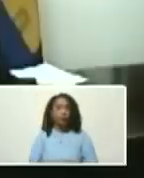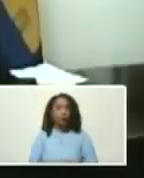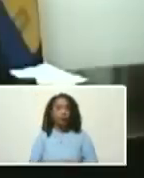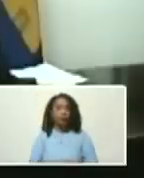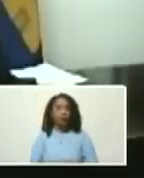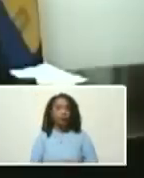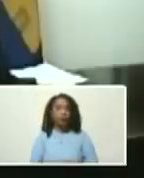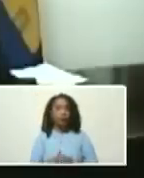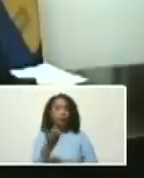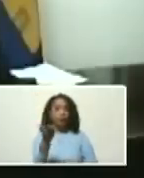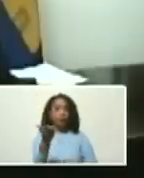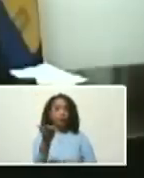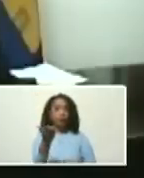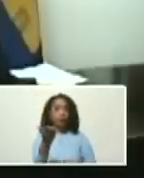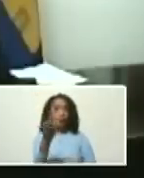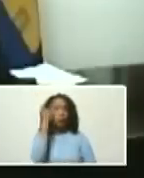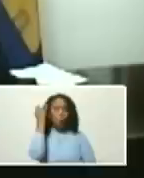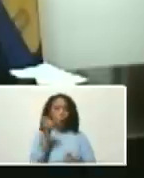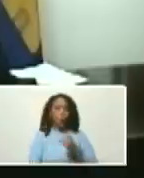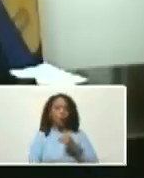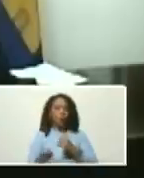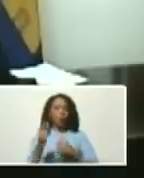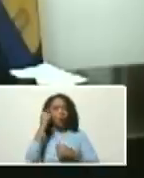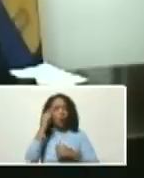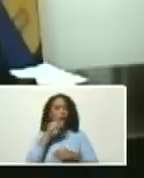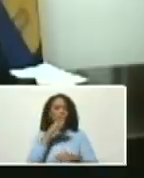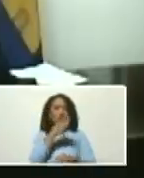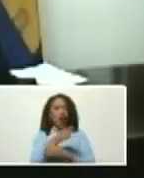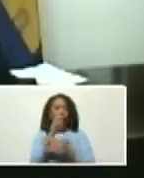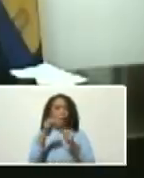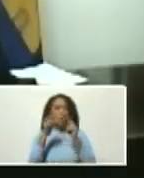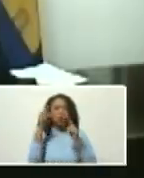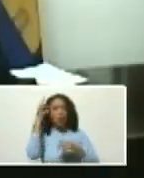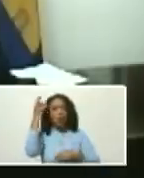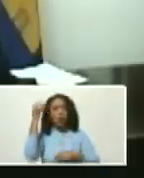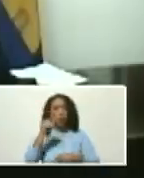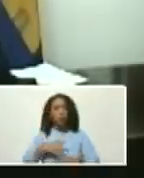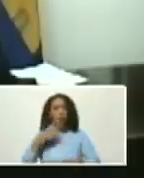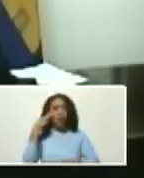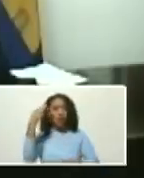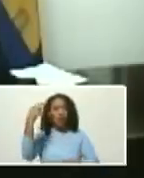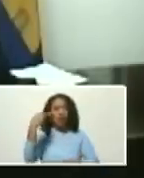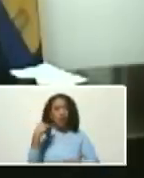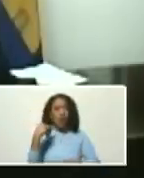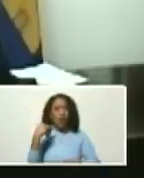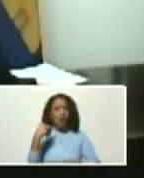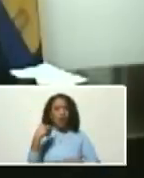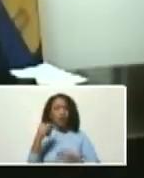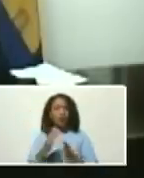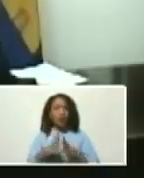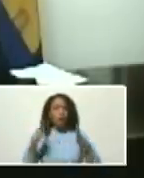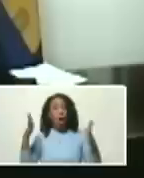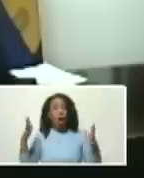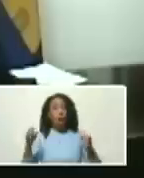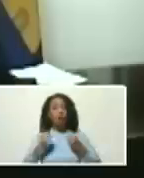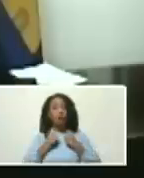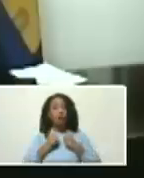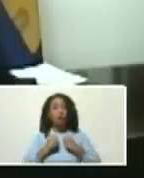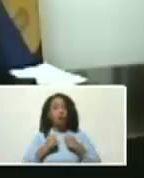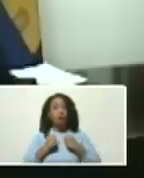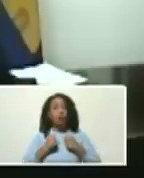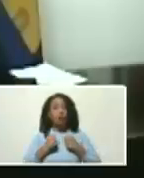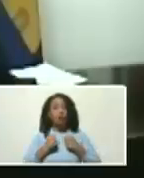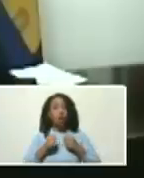usted en la última vez que estuvo en Puerto Cabello se pudo dar cuenta de la enorme potencialidad todo